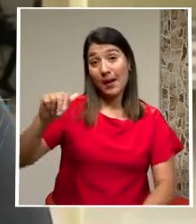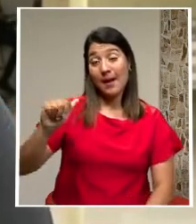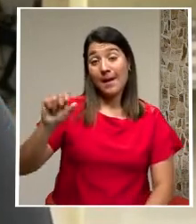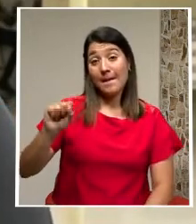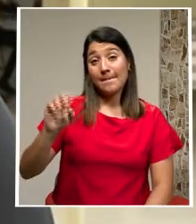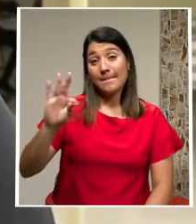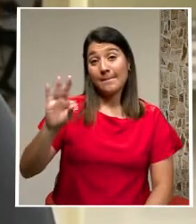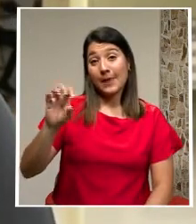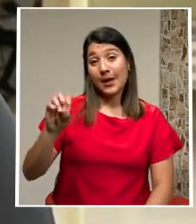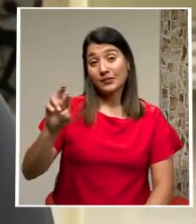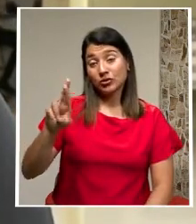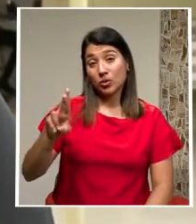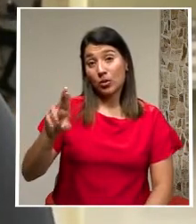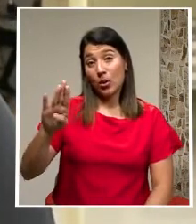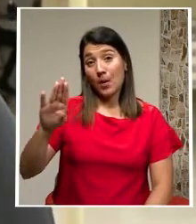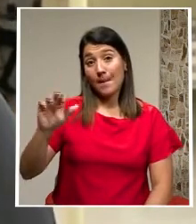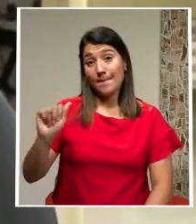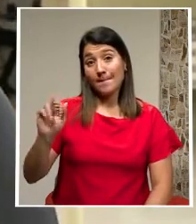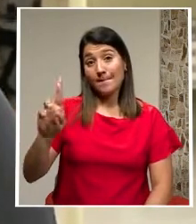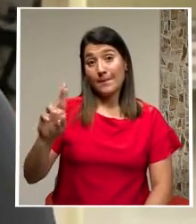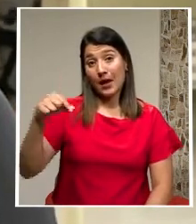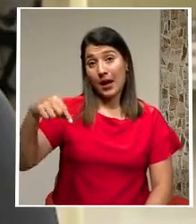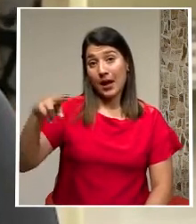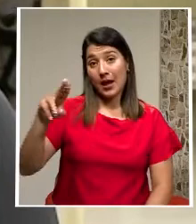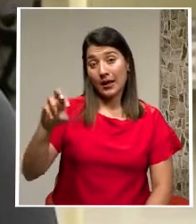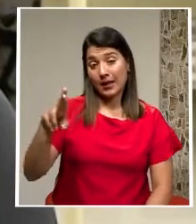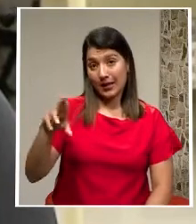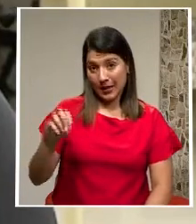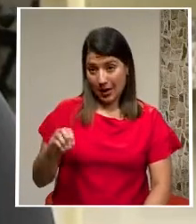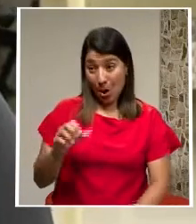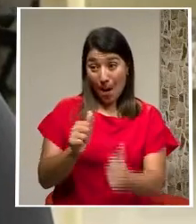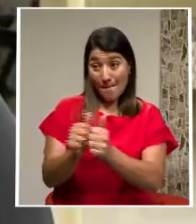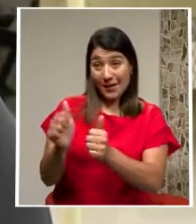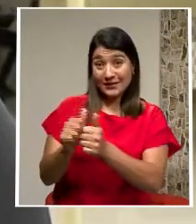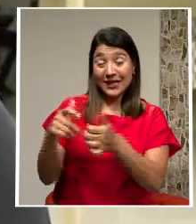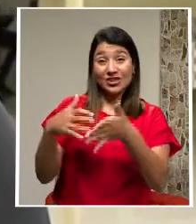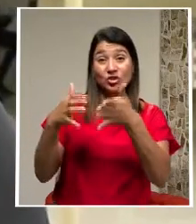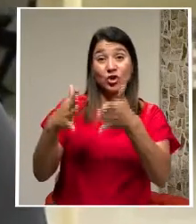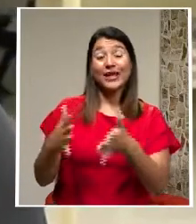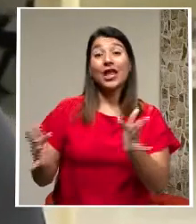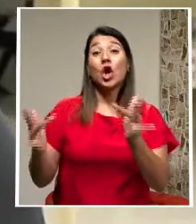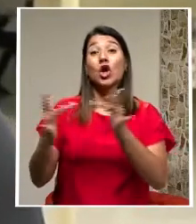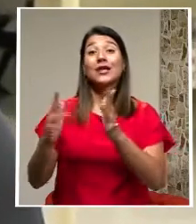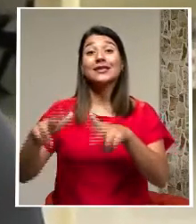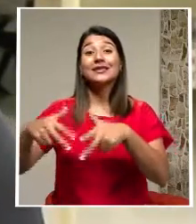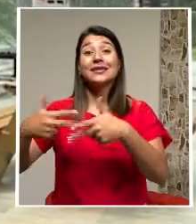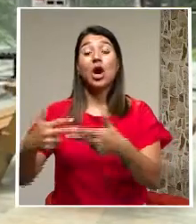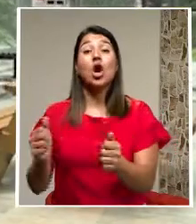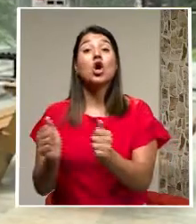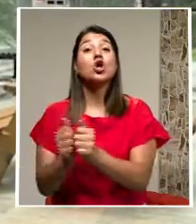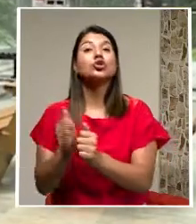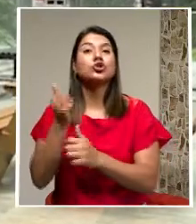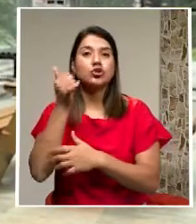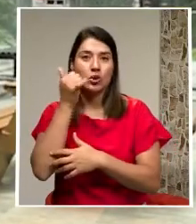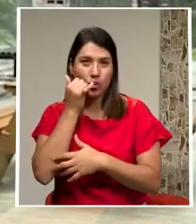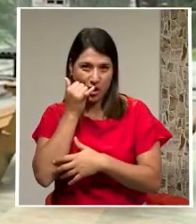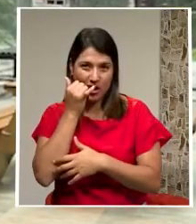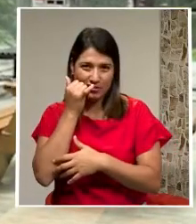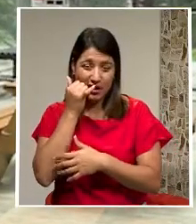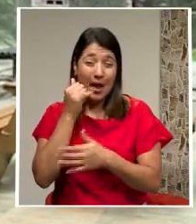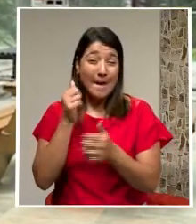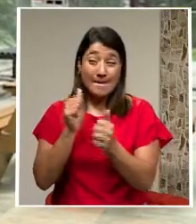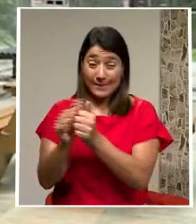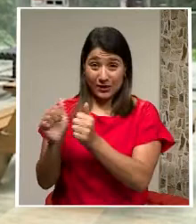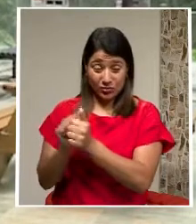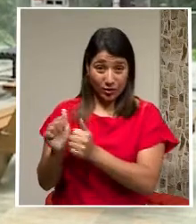los estudiantes En la virtualidad Lo hacían A través de celulares O lo hacen ¿Verdad? Con recargas Lo